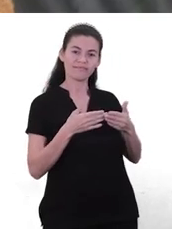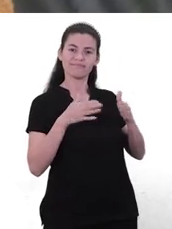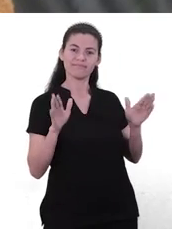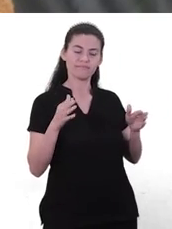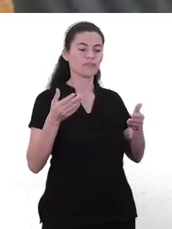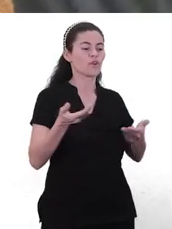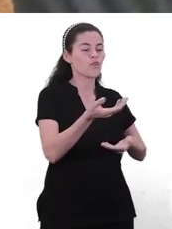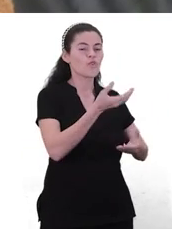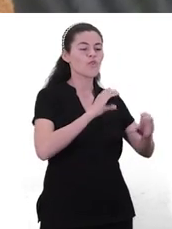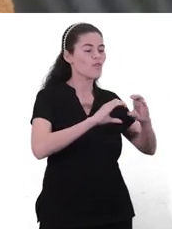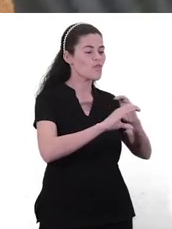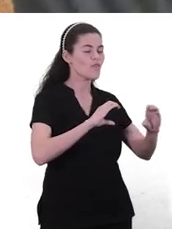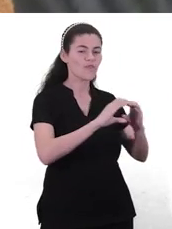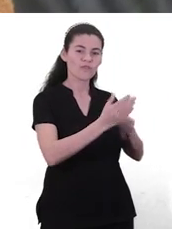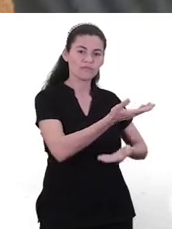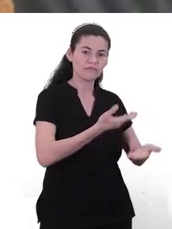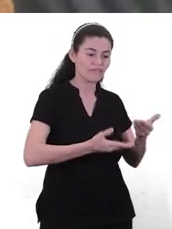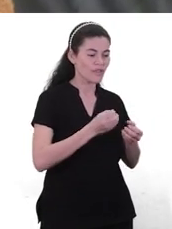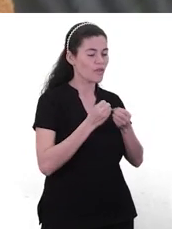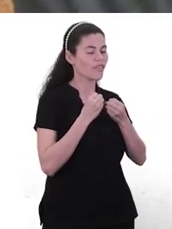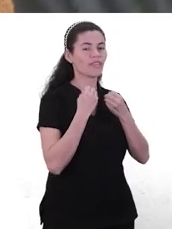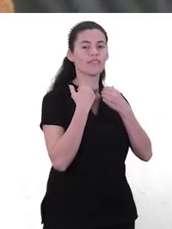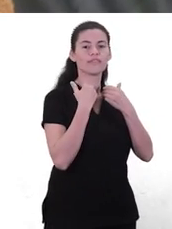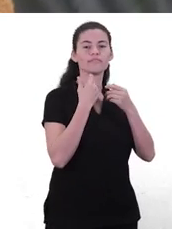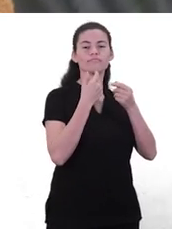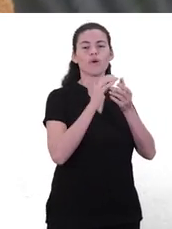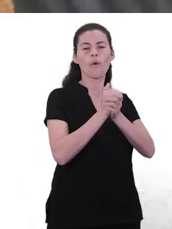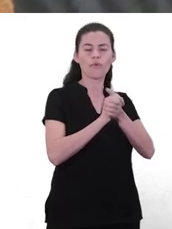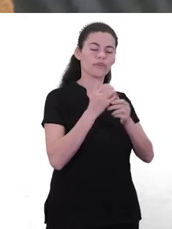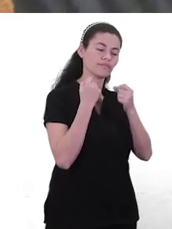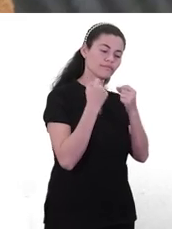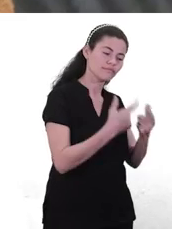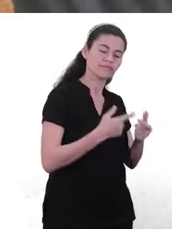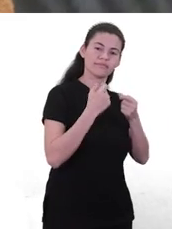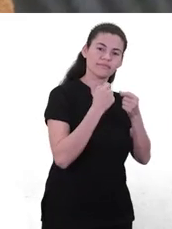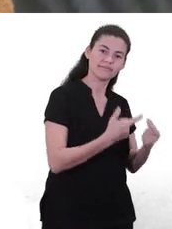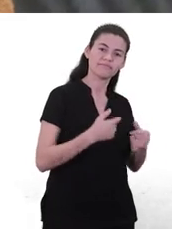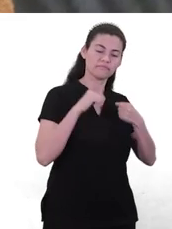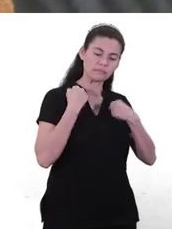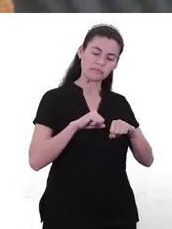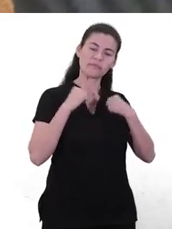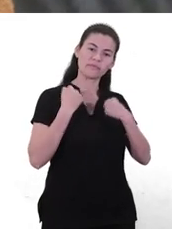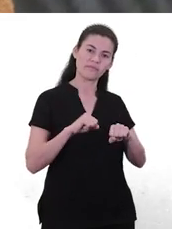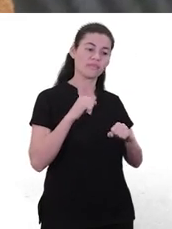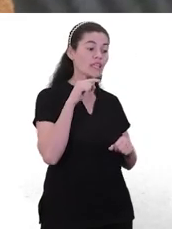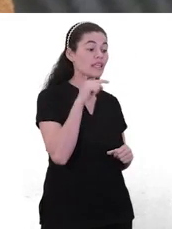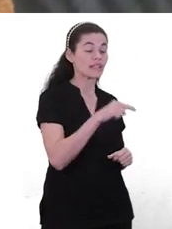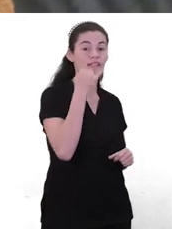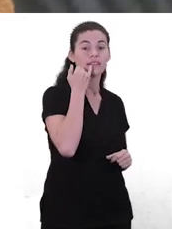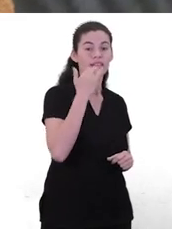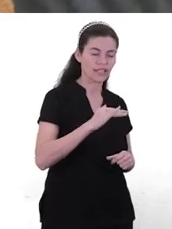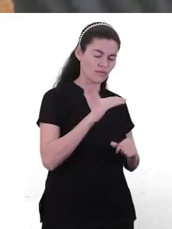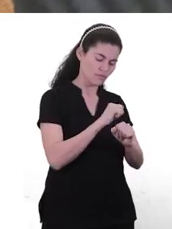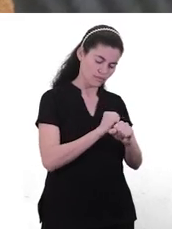decían, cómo? ¿Verdad? ¿Cómo si no le dimos la oportunidad de ejercitarse, de probar, de que sientan que realmente